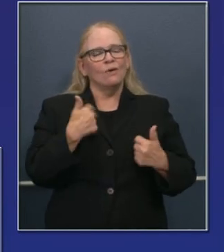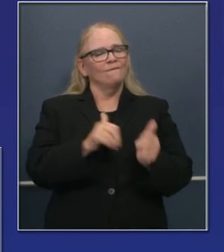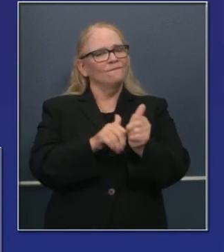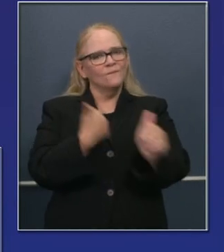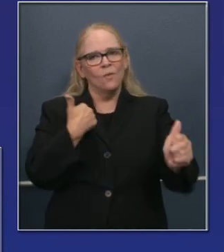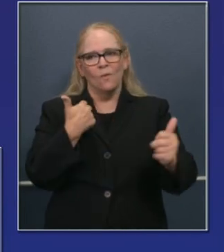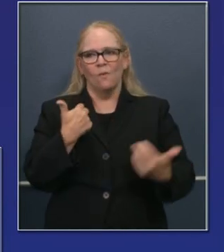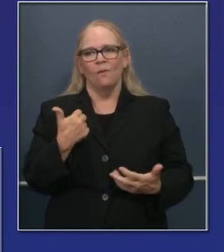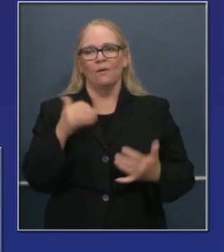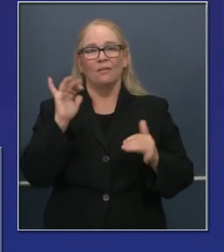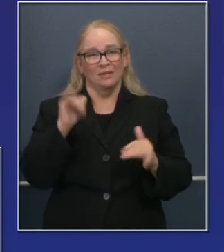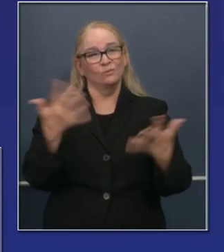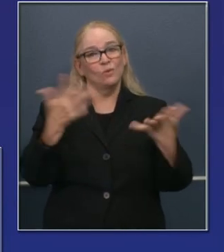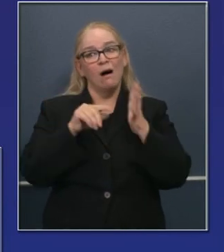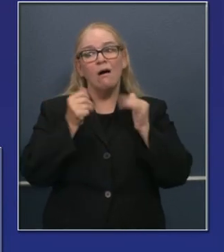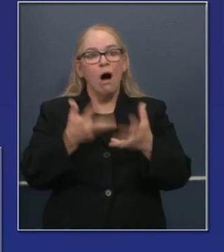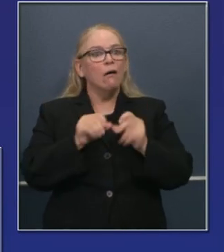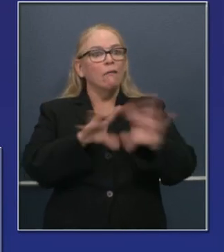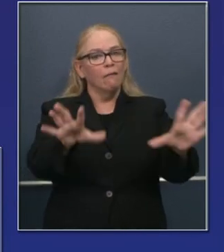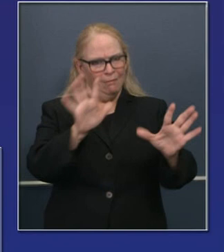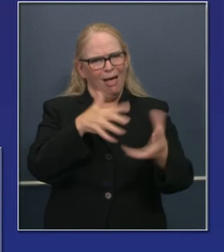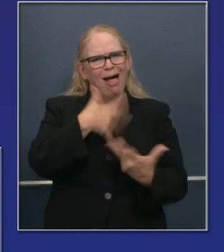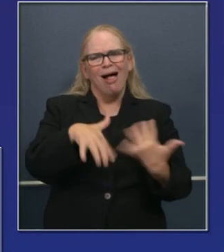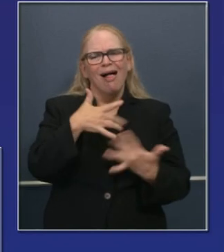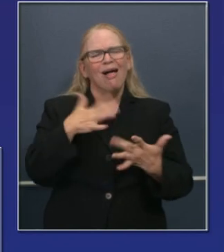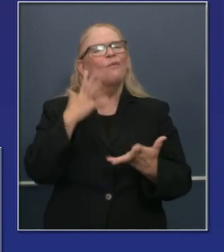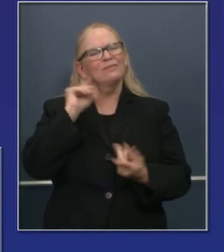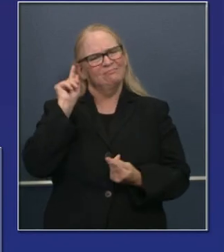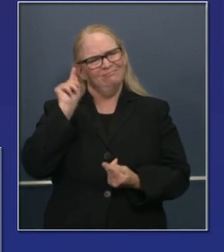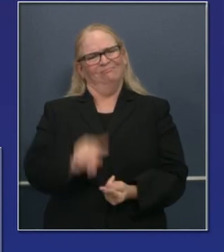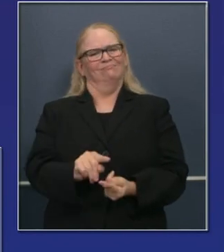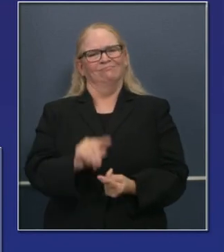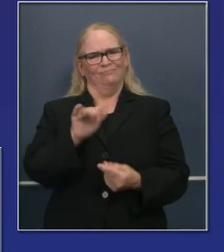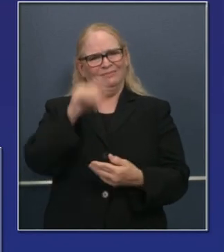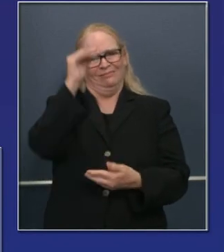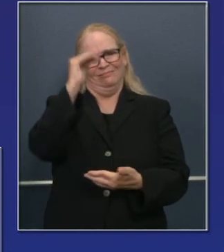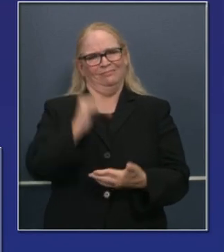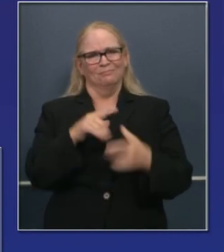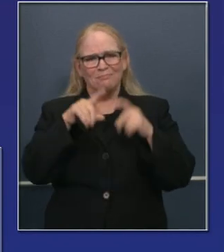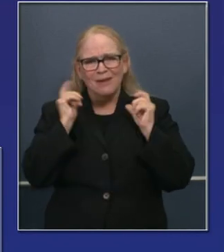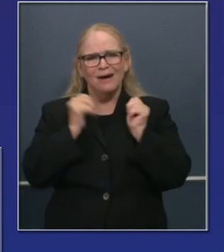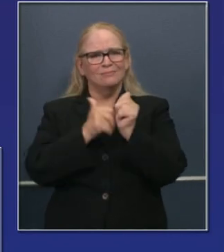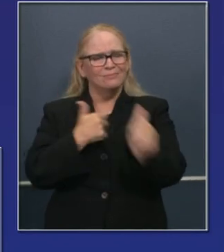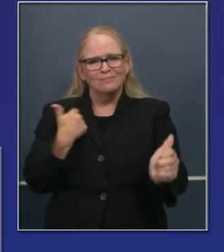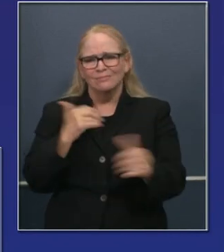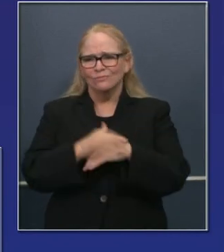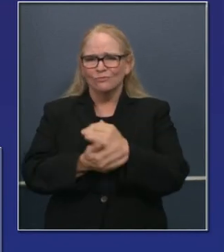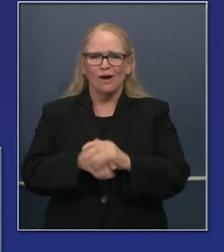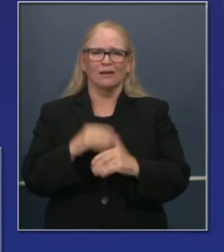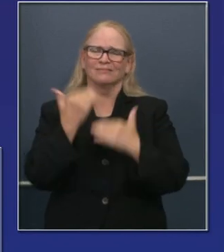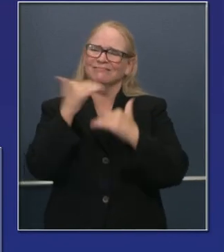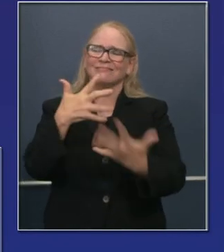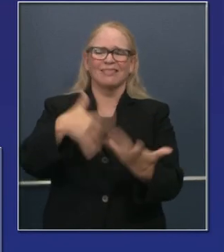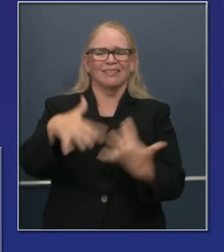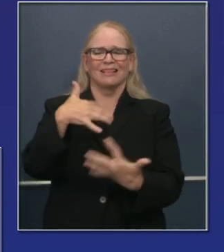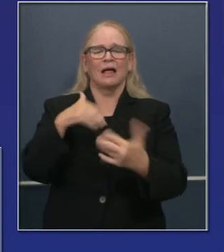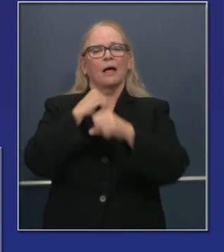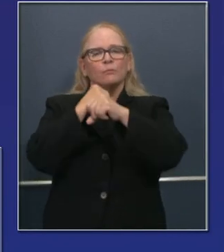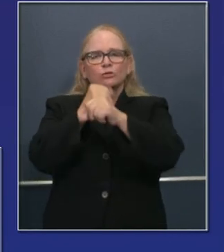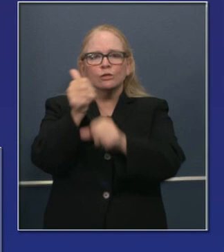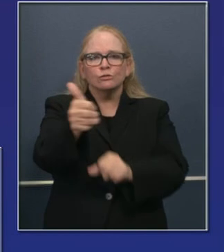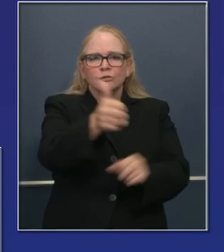riesgo de infectarse. Y esto cubre una gran variedad de actividades. Así que les instamos a que traten de